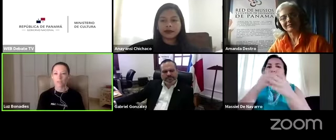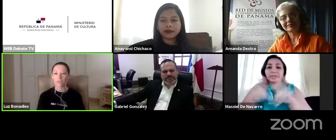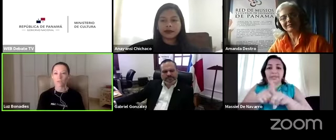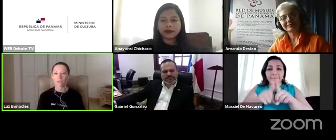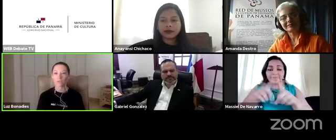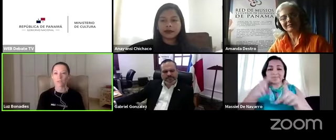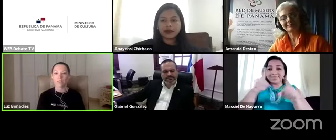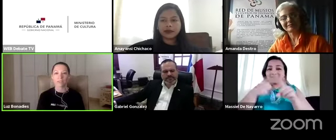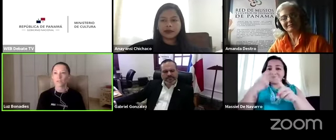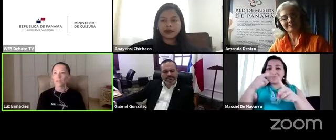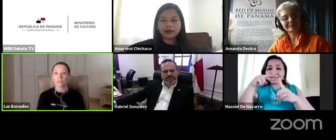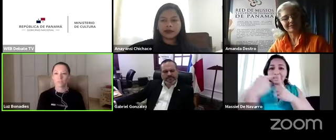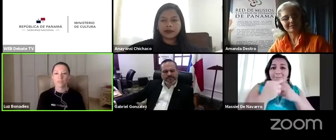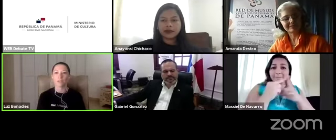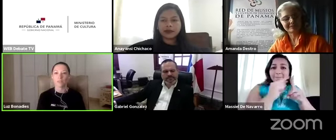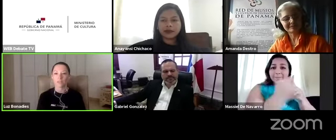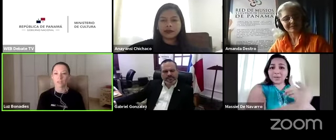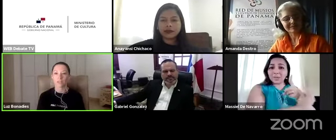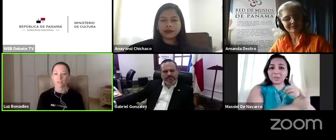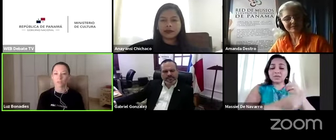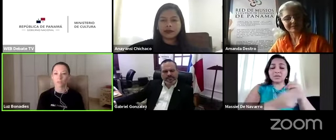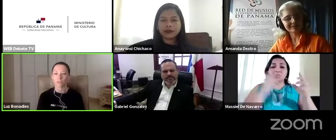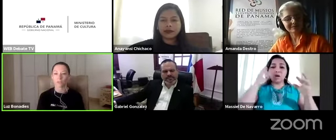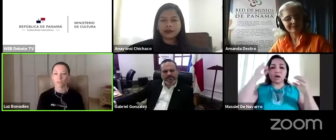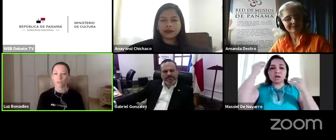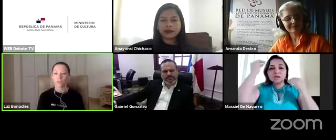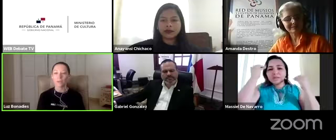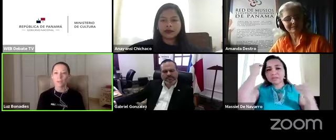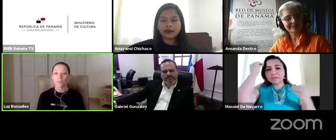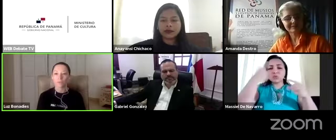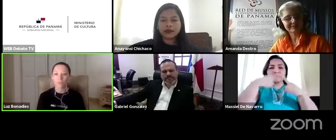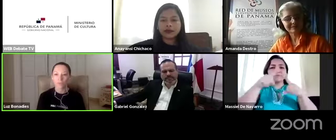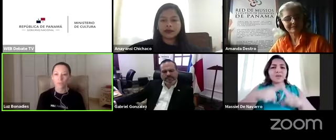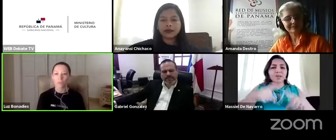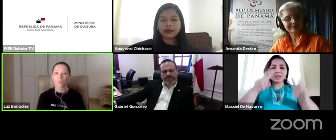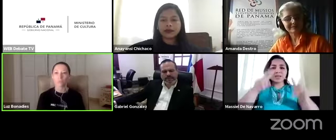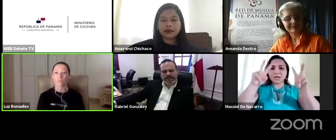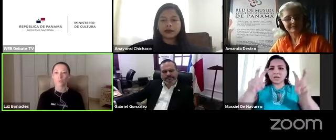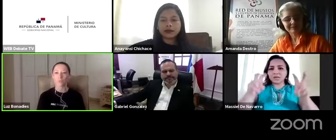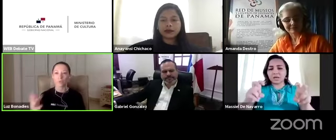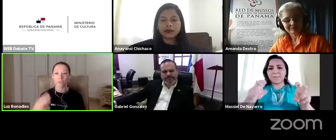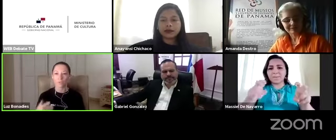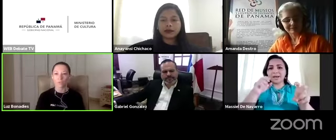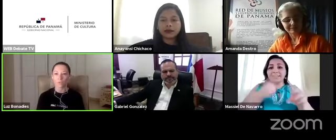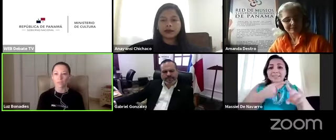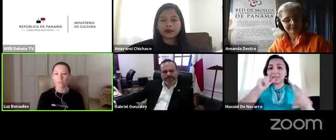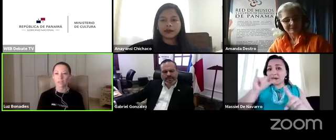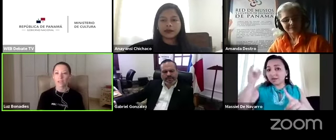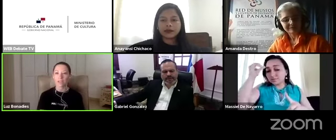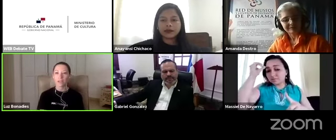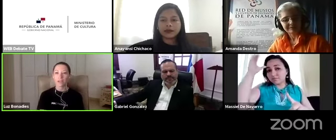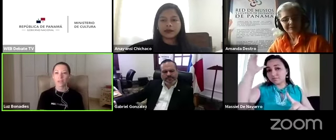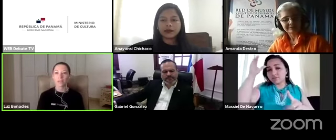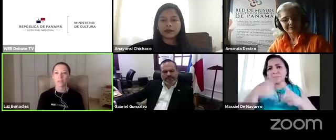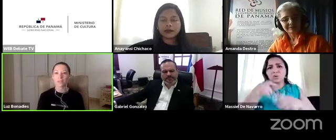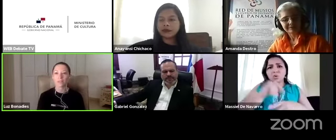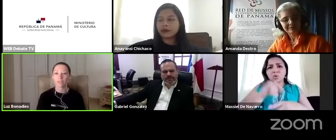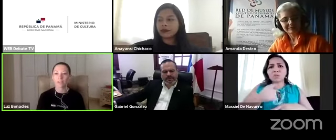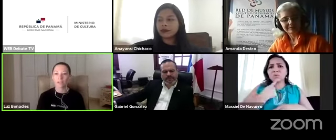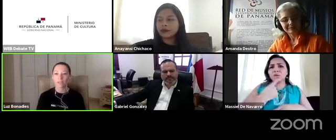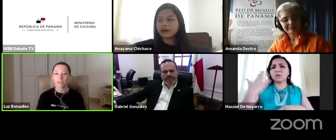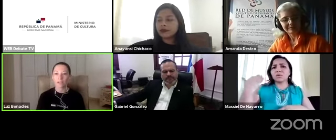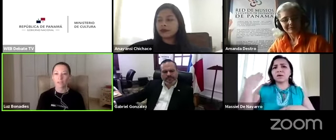la reflexión sobre diversos temas a partir de ese conocimiento, pero sobre todo, un poco volviendo al punto de Amanda, la